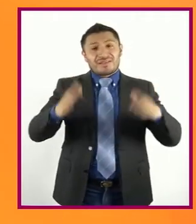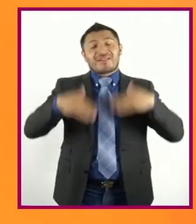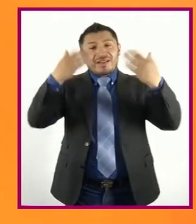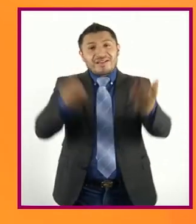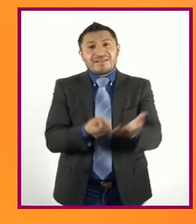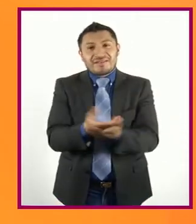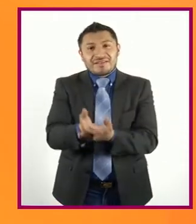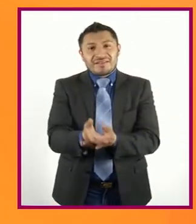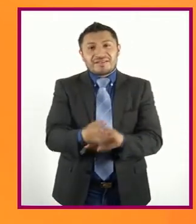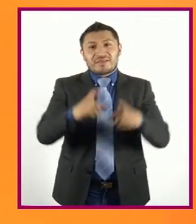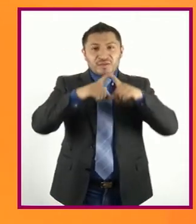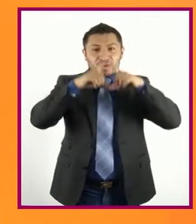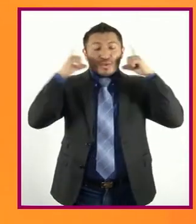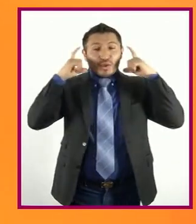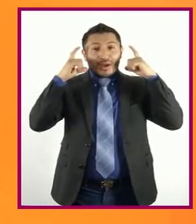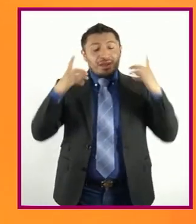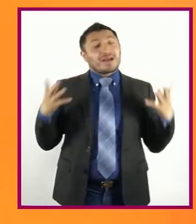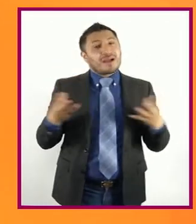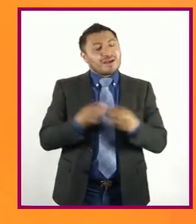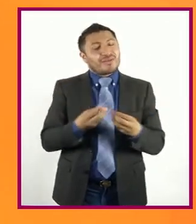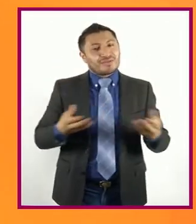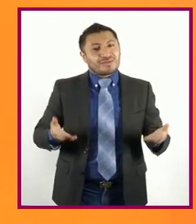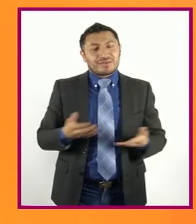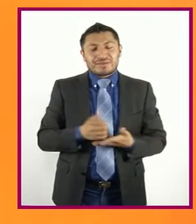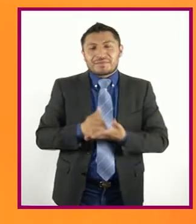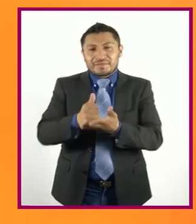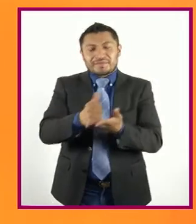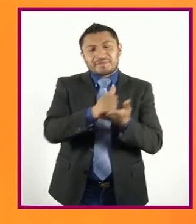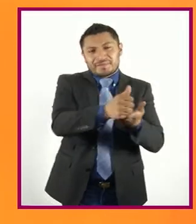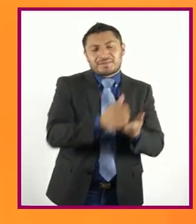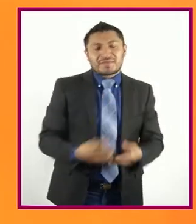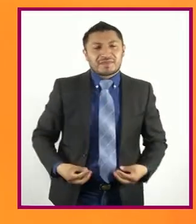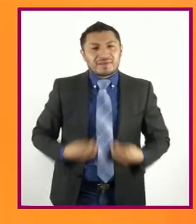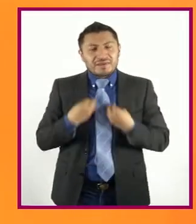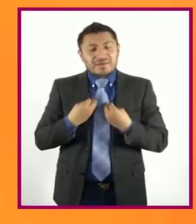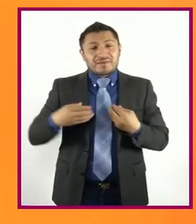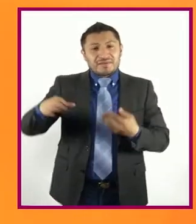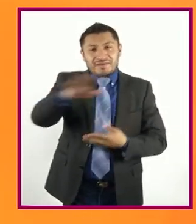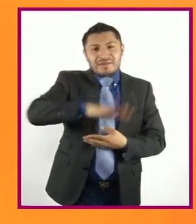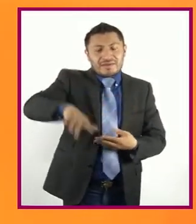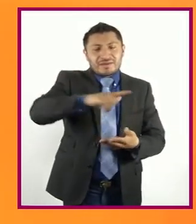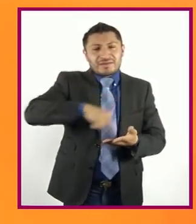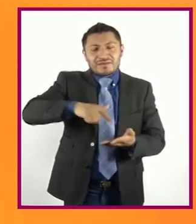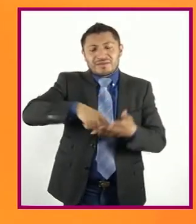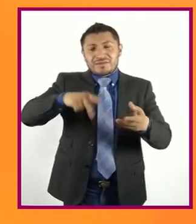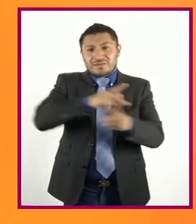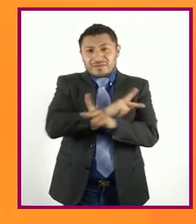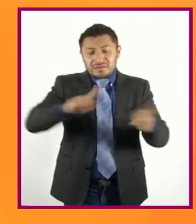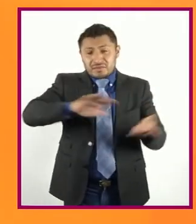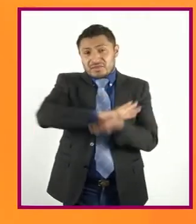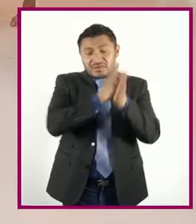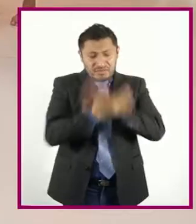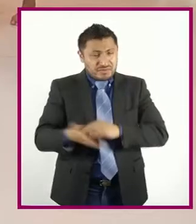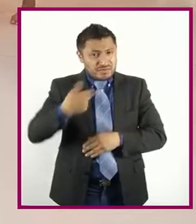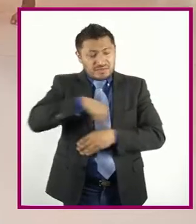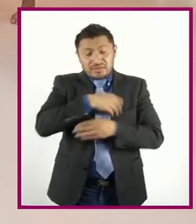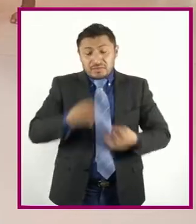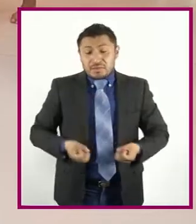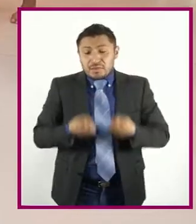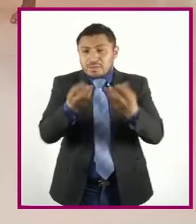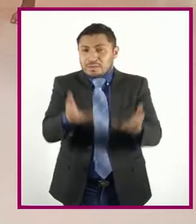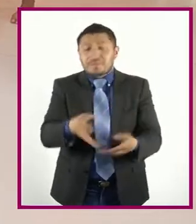nuestro cubrebocas Vamos a darle vida A un espacio público Con nuestra creación Claro que sí